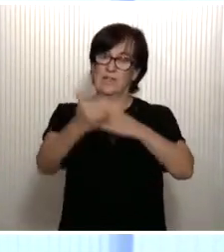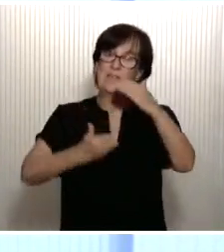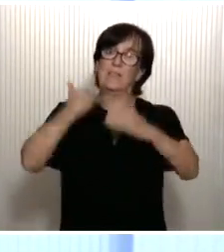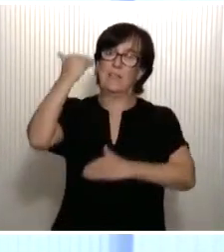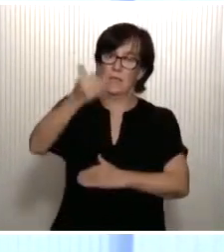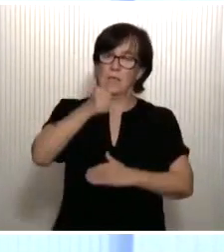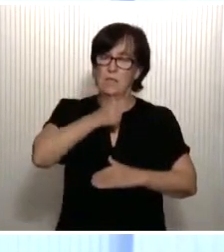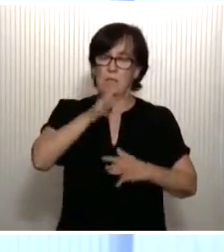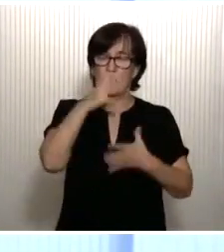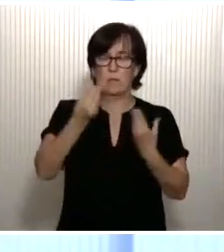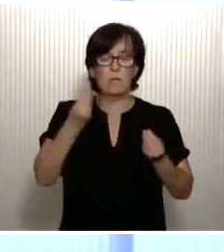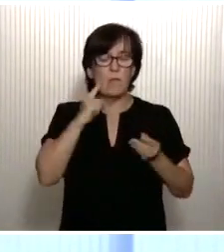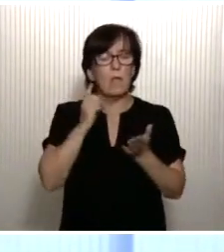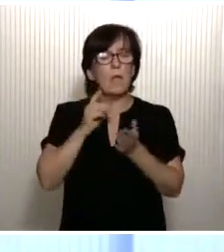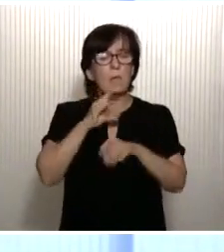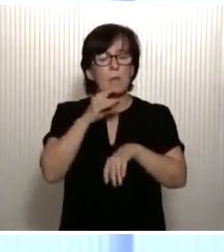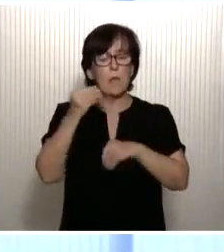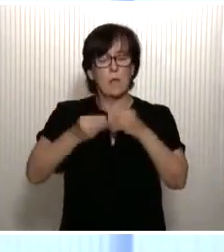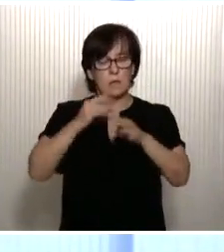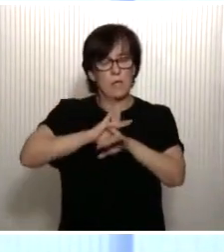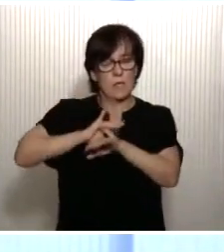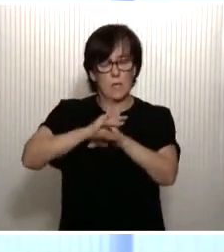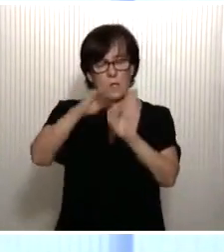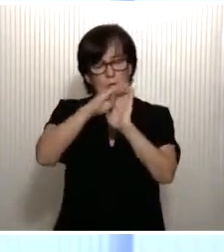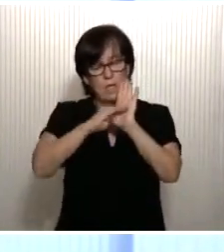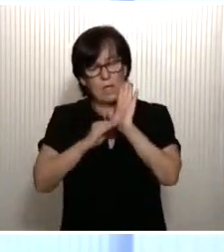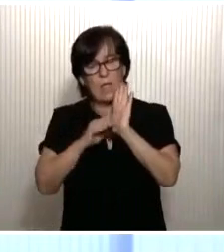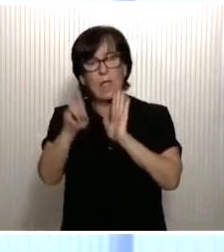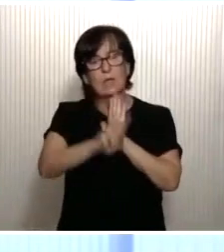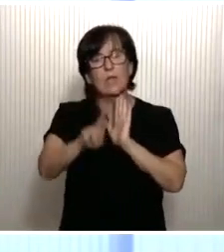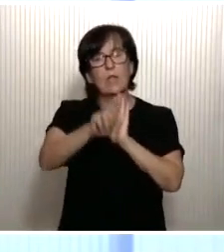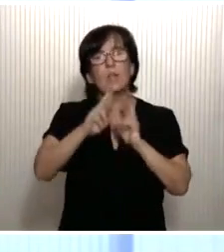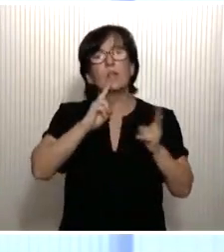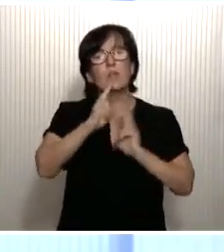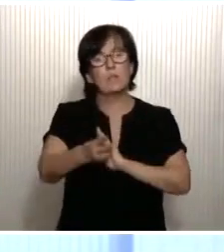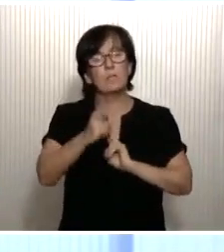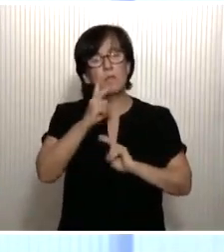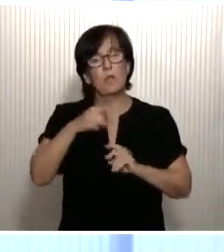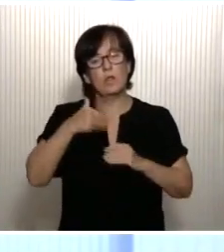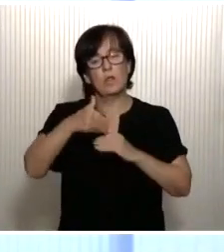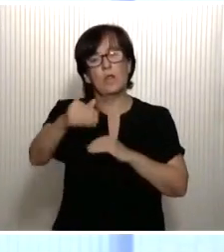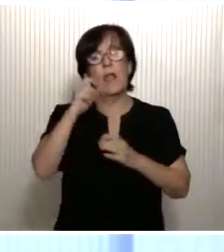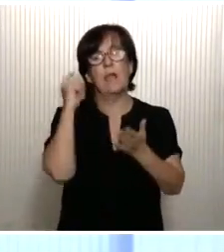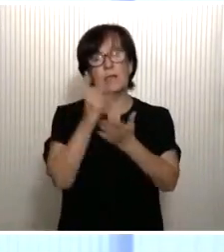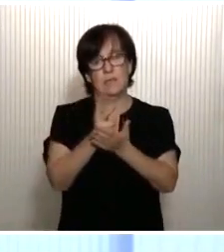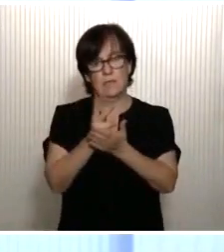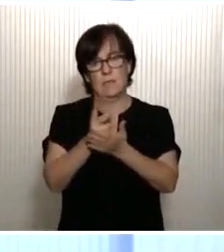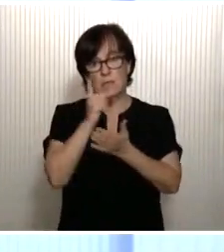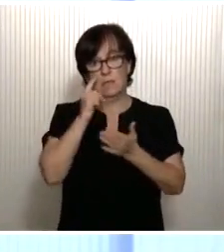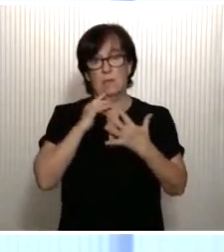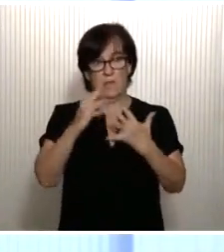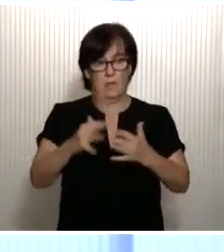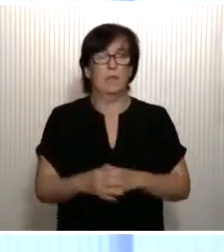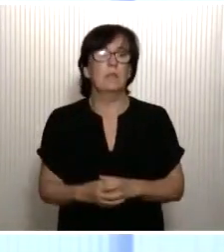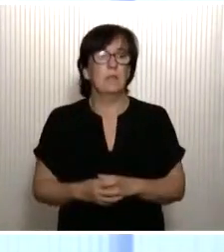a trazar la hoja de ruta de la recuperación y también responder a los próximos retos de la década. Será el plan que